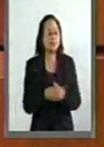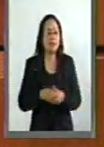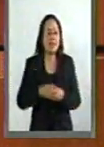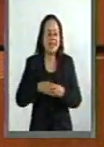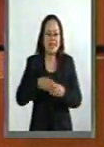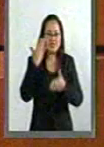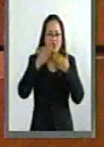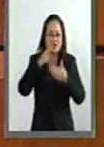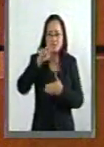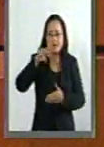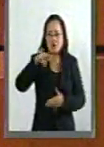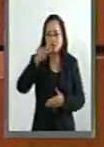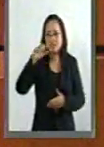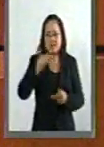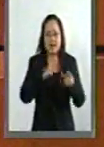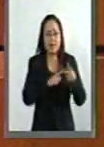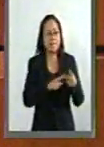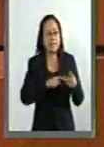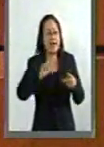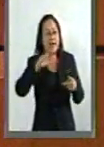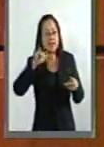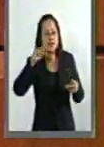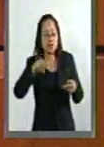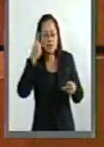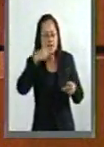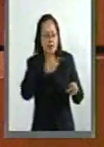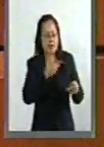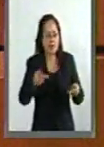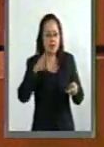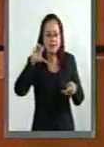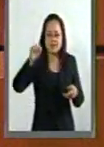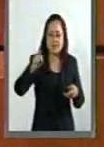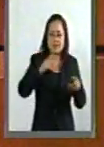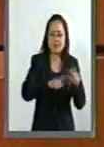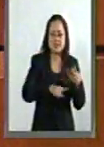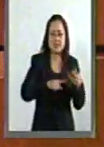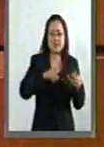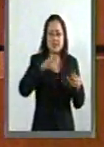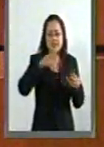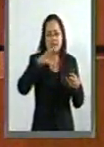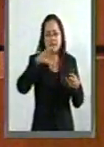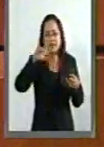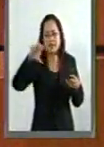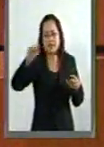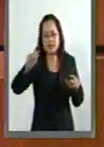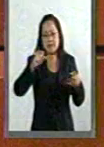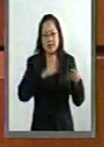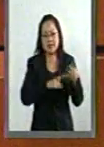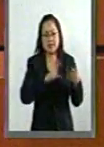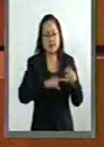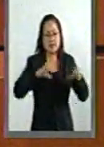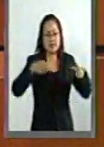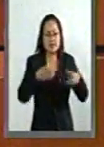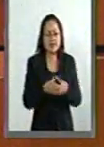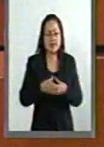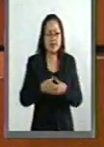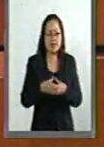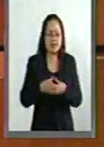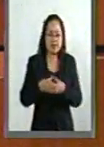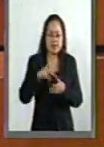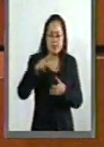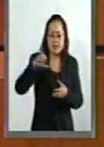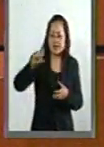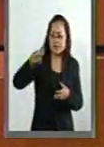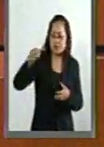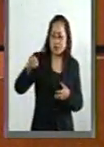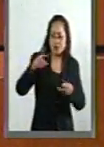Iglesias, Acción Ciudadana Frente a la Pobreza, el CESP, el CIESP, el Colectivo Peso,